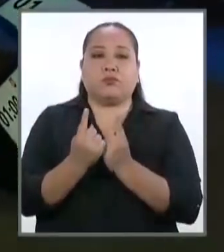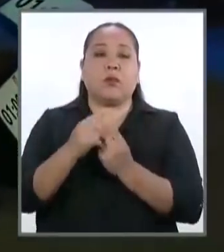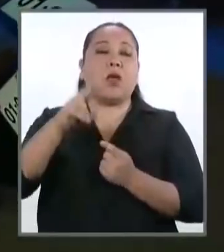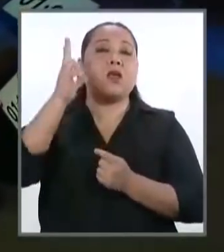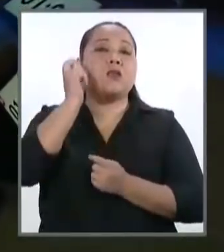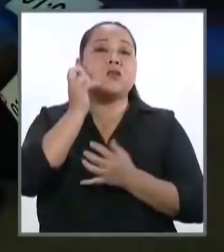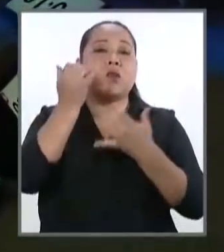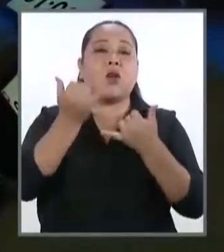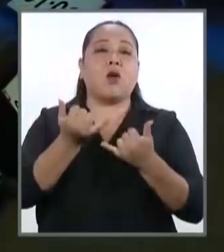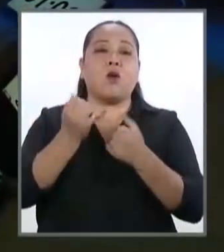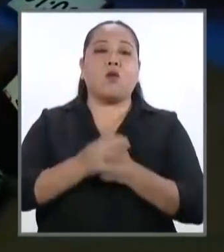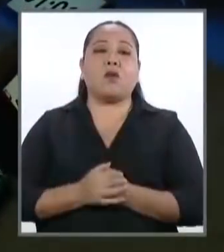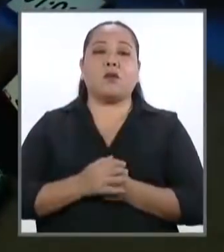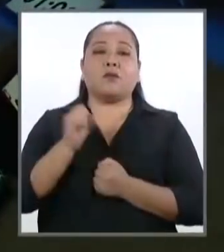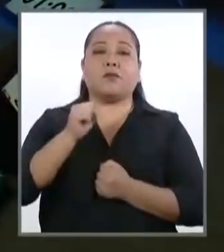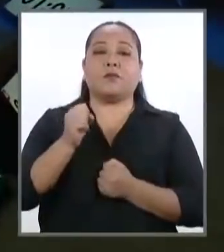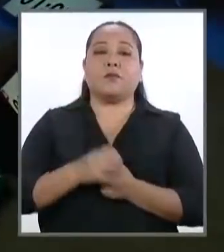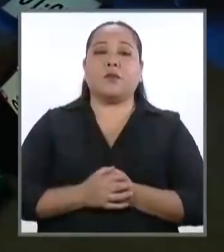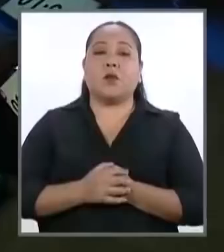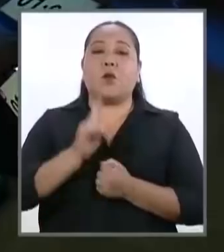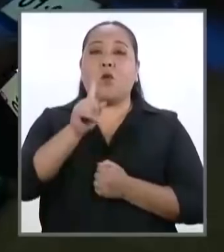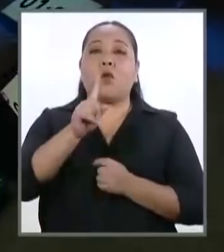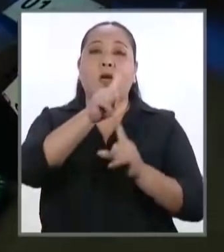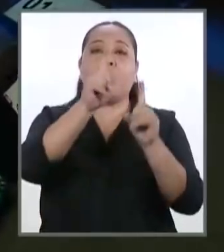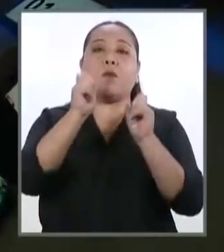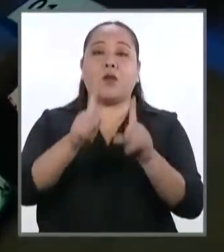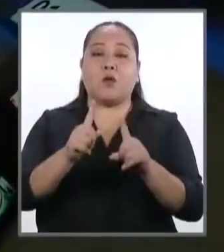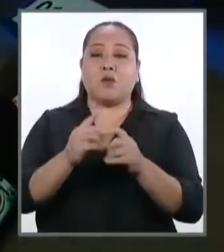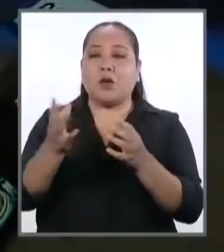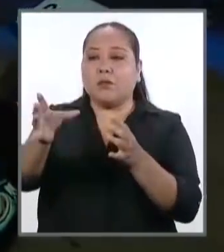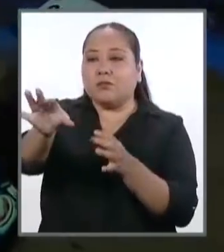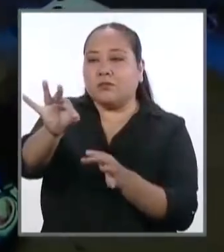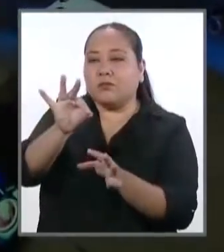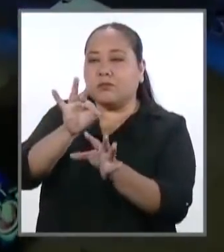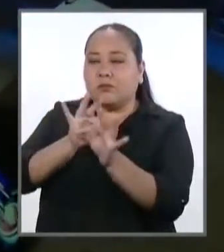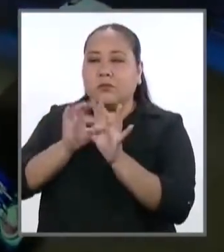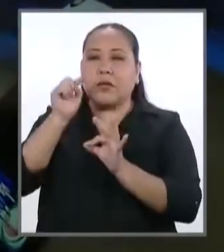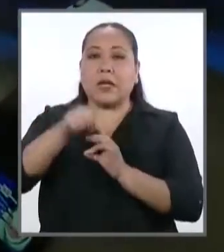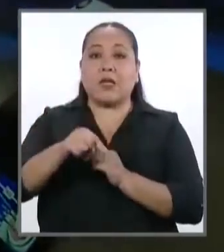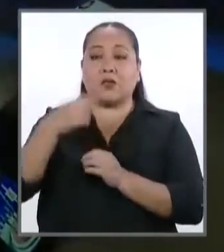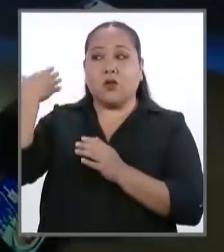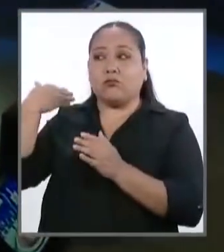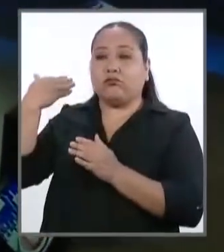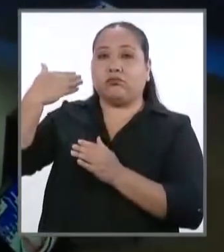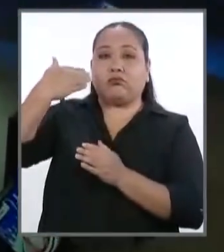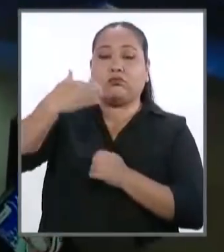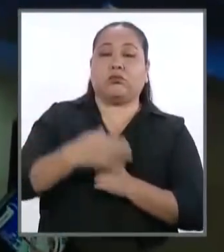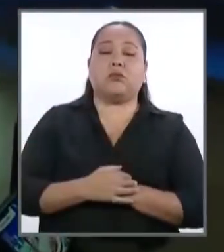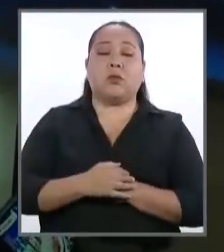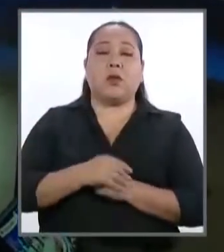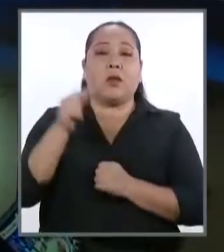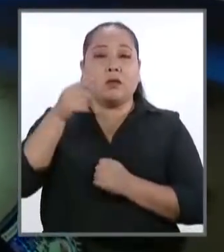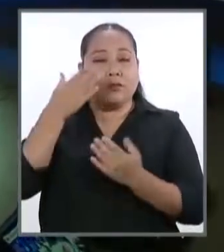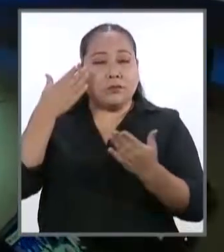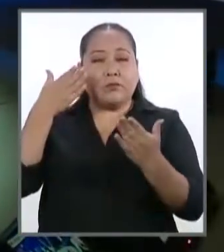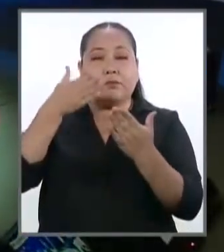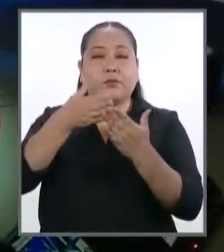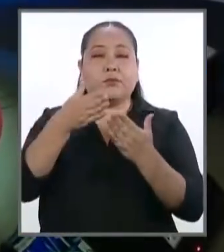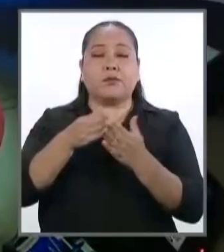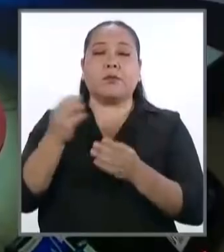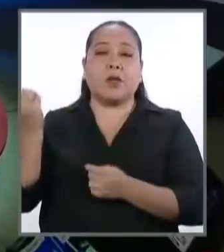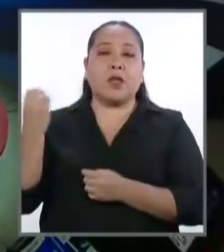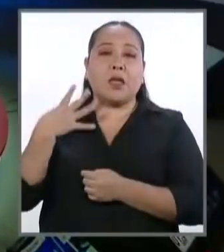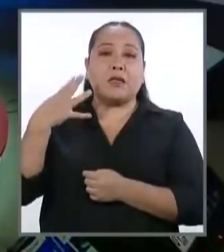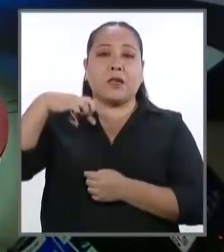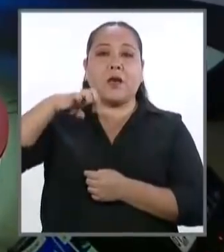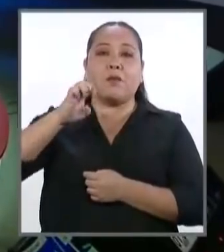a escuchar a continuación es precisamente una de las preguntas recogidas en estos días que hacía alusión nuestro compañero